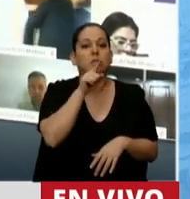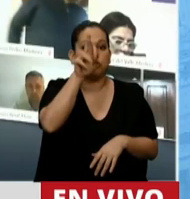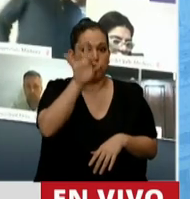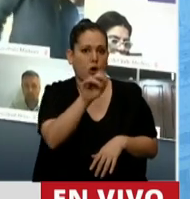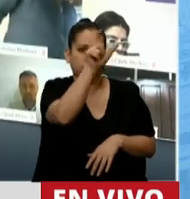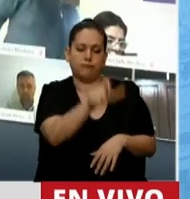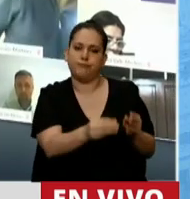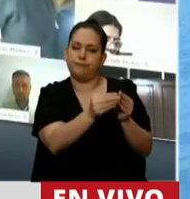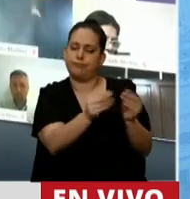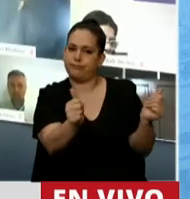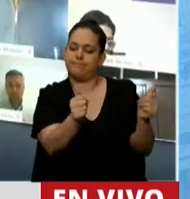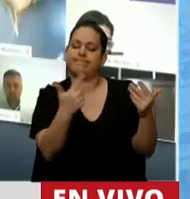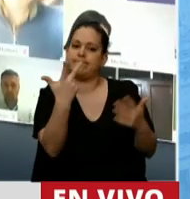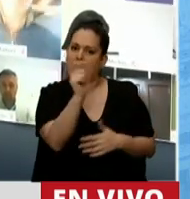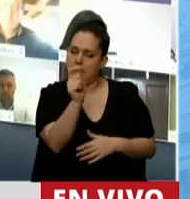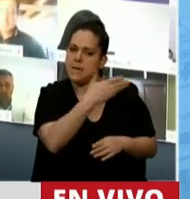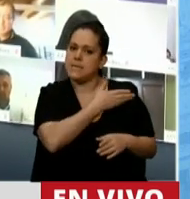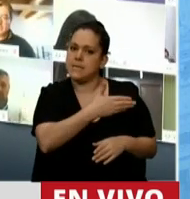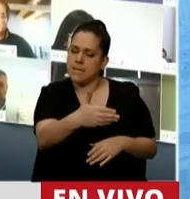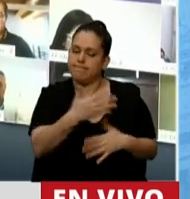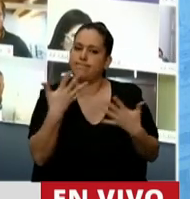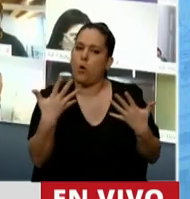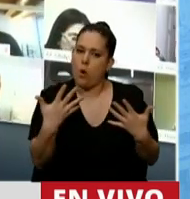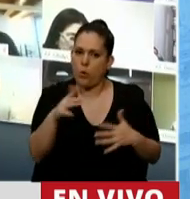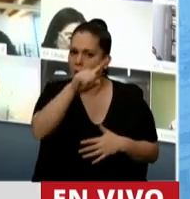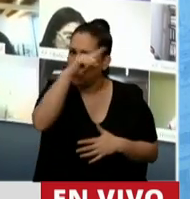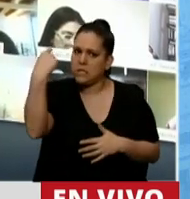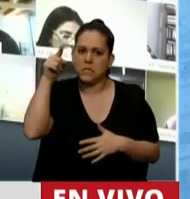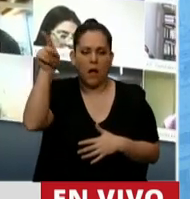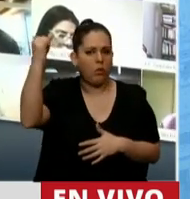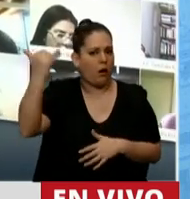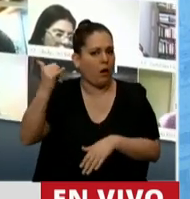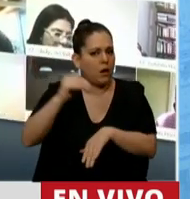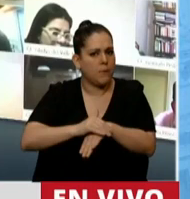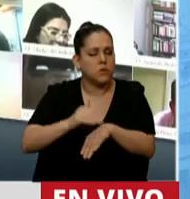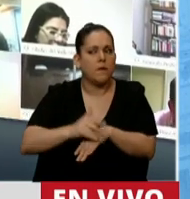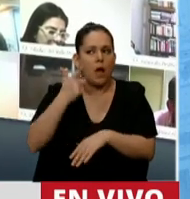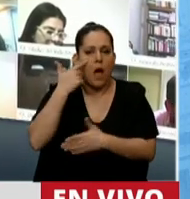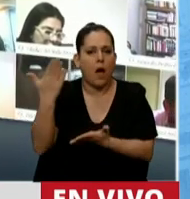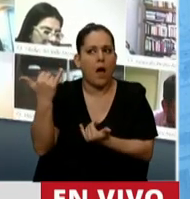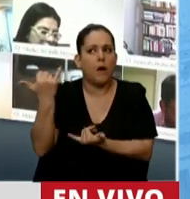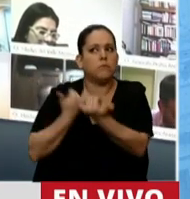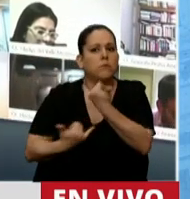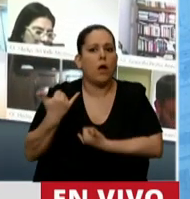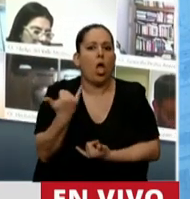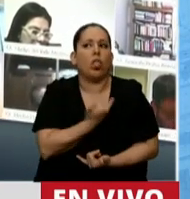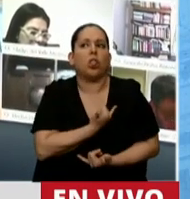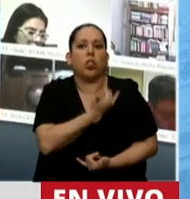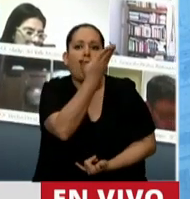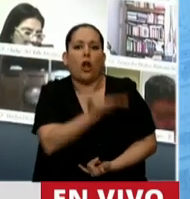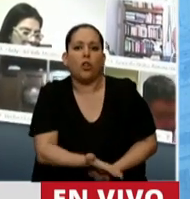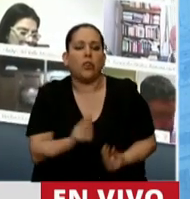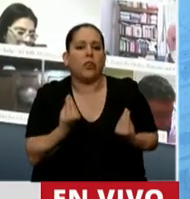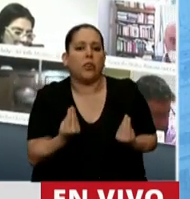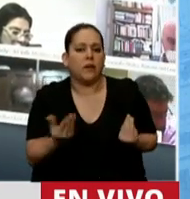Es claro que el Estado tiene la responsabilidad de decirnos a dónde está Facundo Castro.